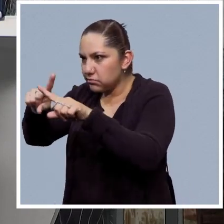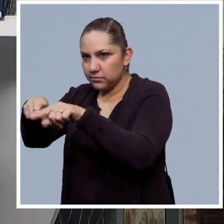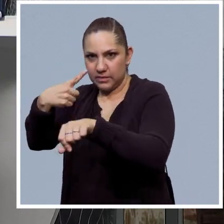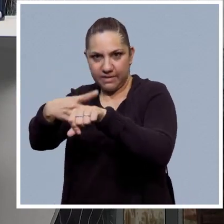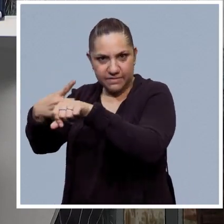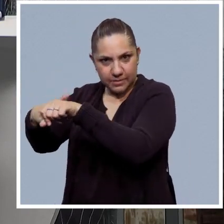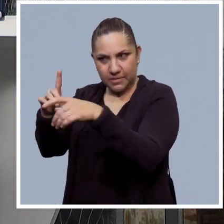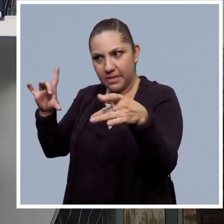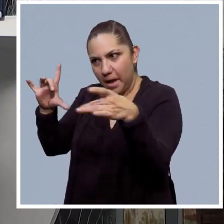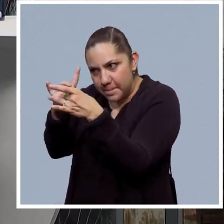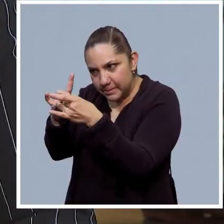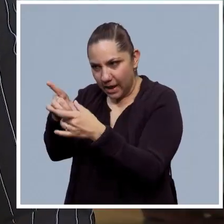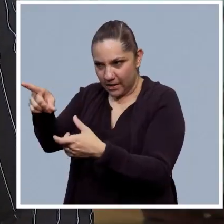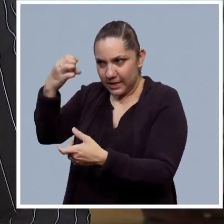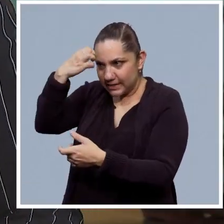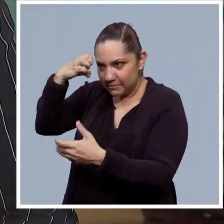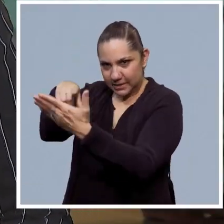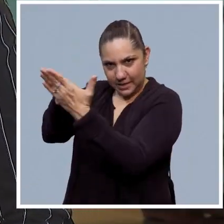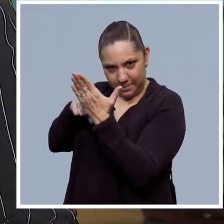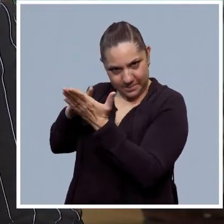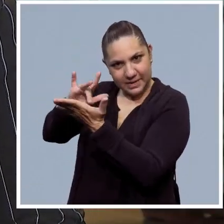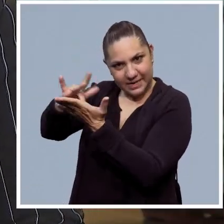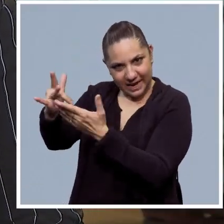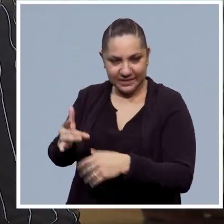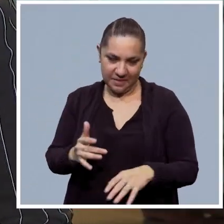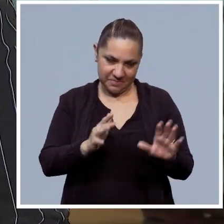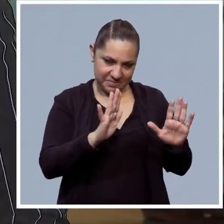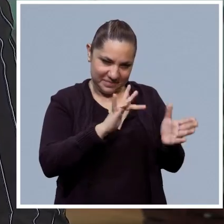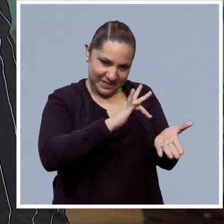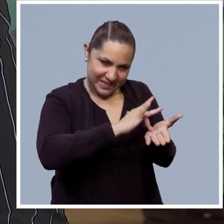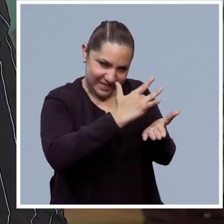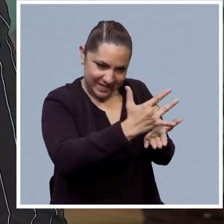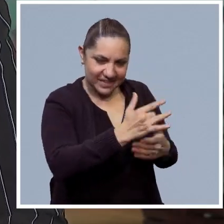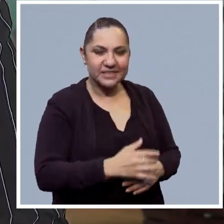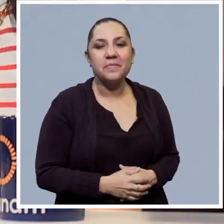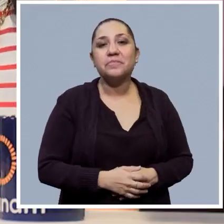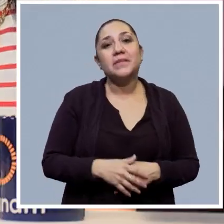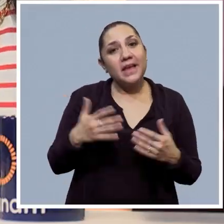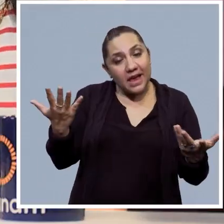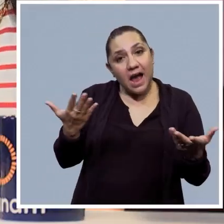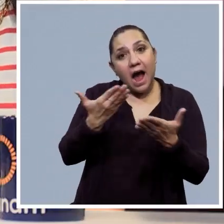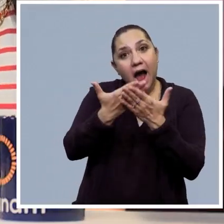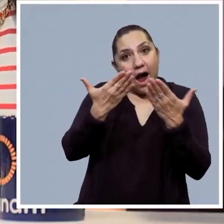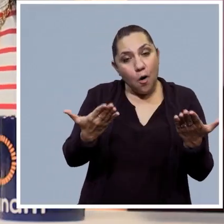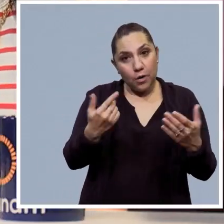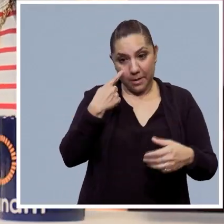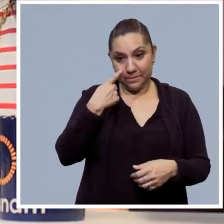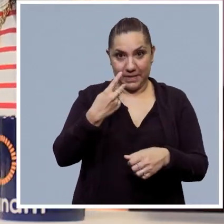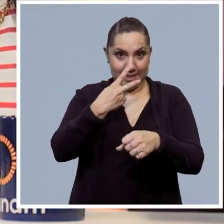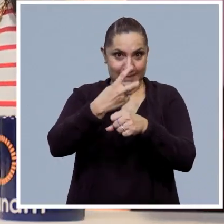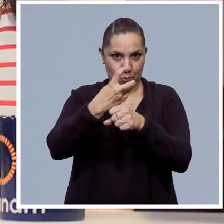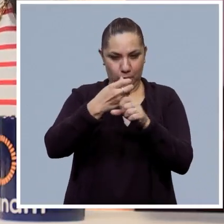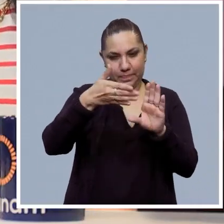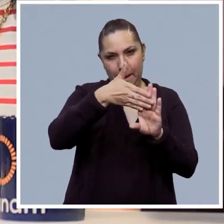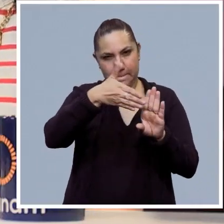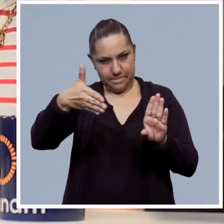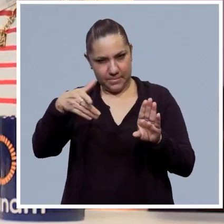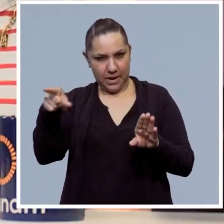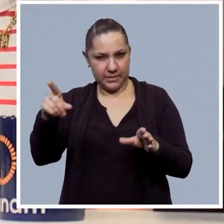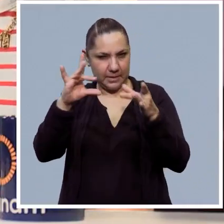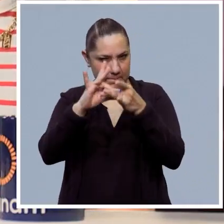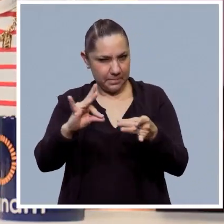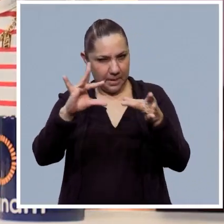diferentes patologías. Muy bien, les agradezco mucho. No, gracias a usted, doctora. Y pues ahora le invitamos a que se quede con nosotros para ver la segunda parte del